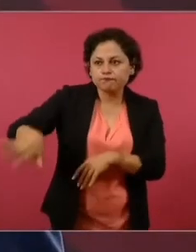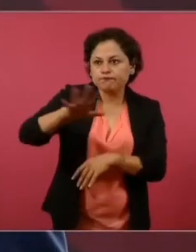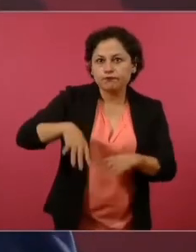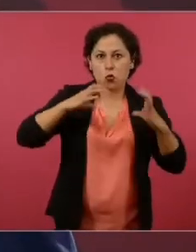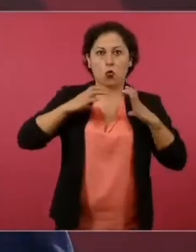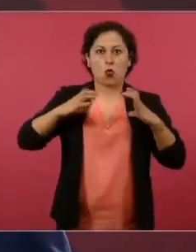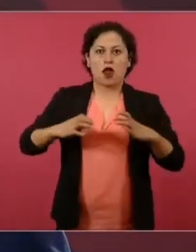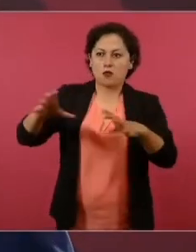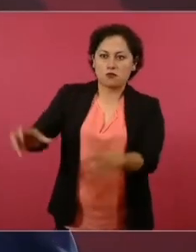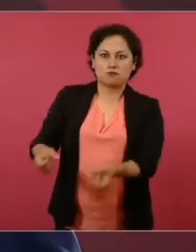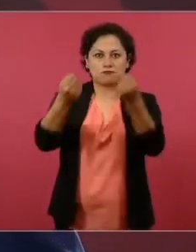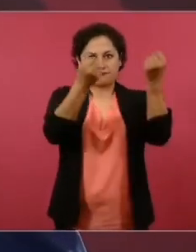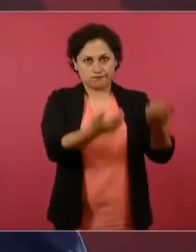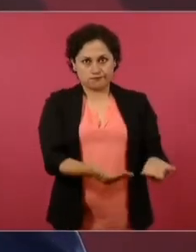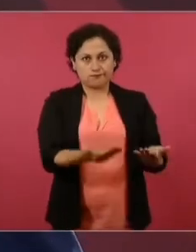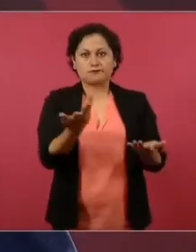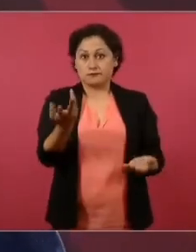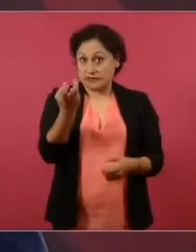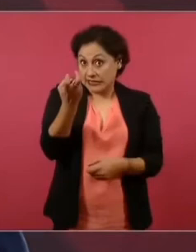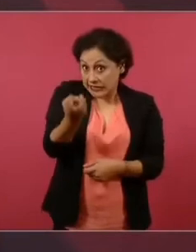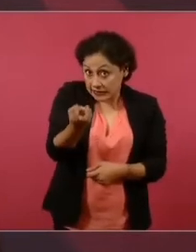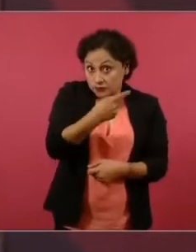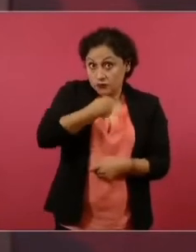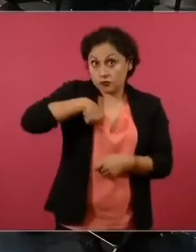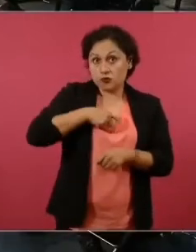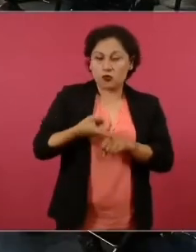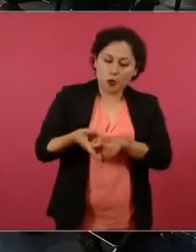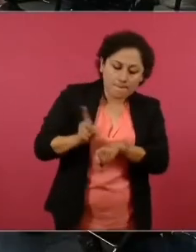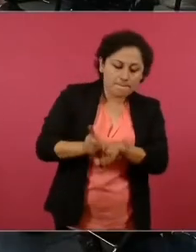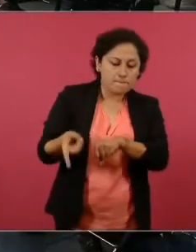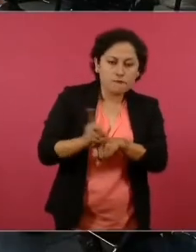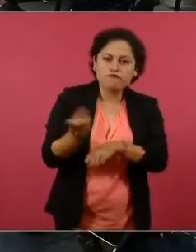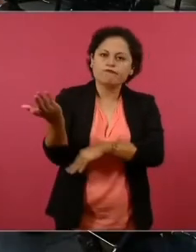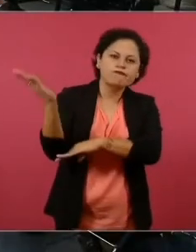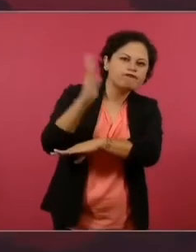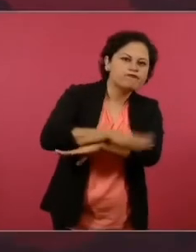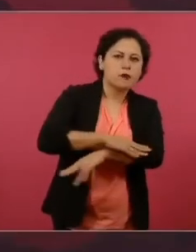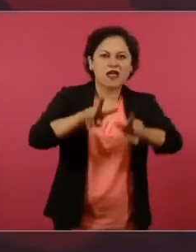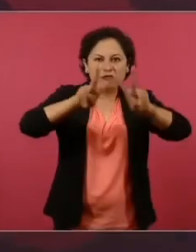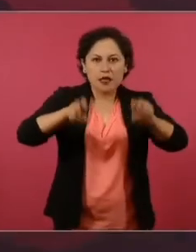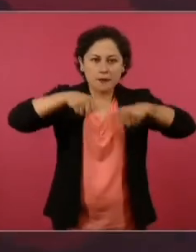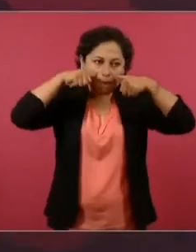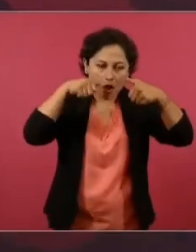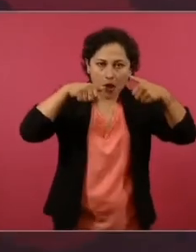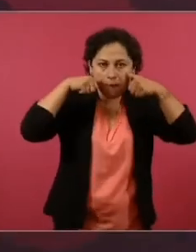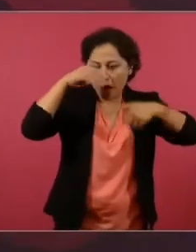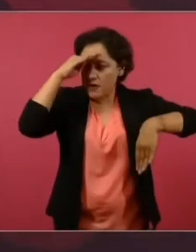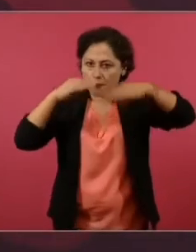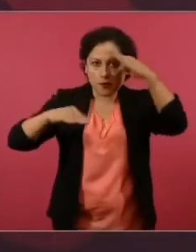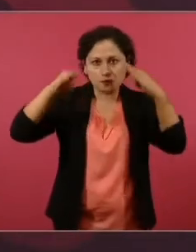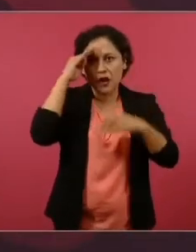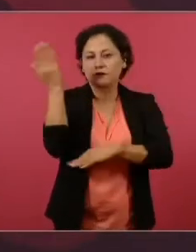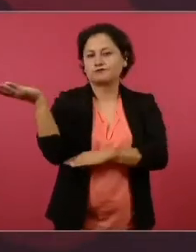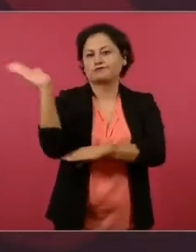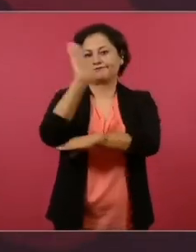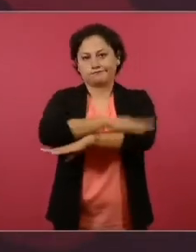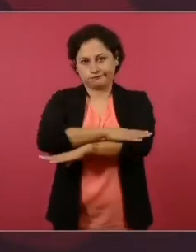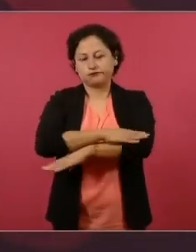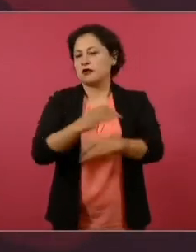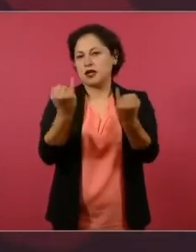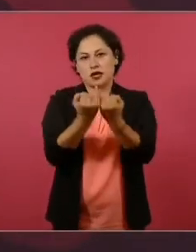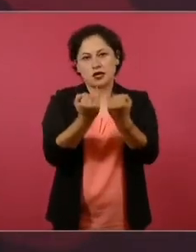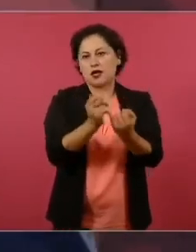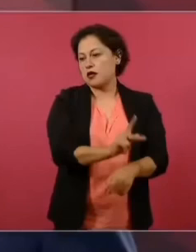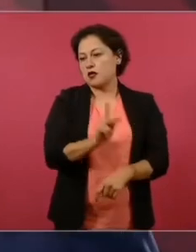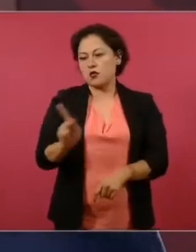Y estamos trabajando día y noche en Ayotzinapa, igual que en Pasta